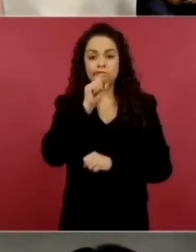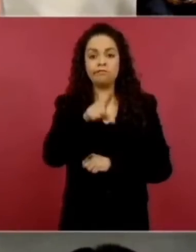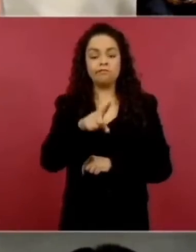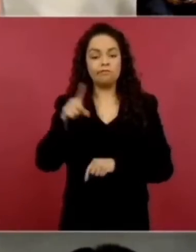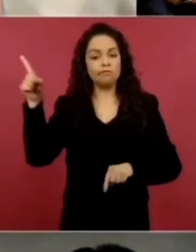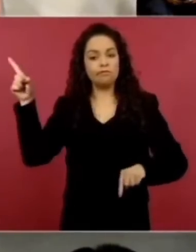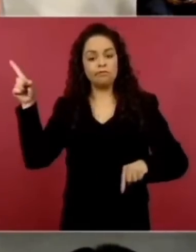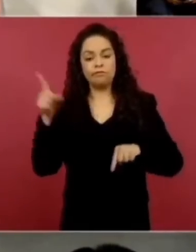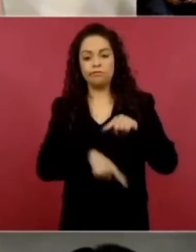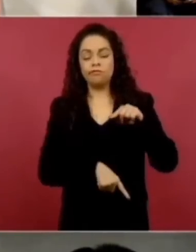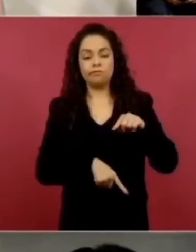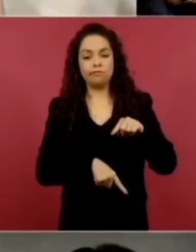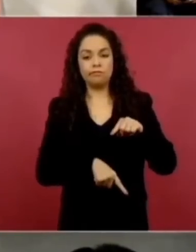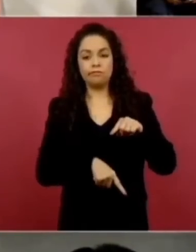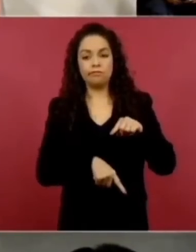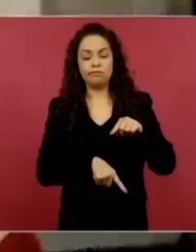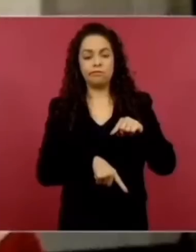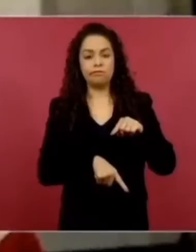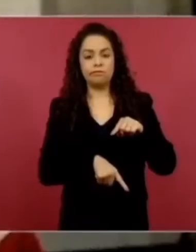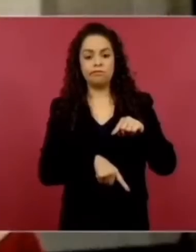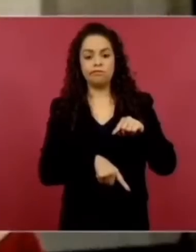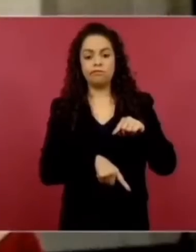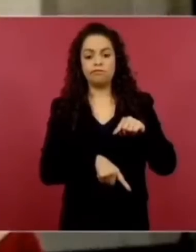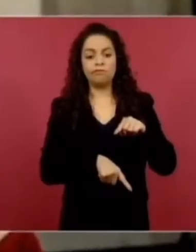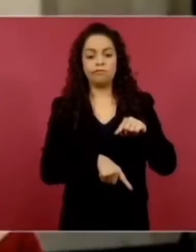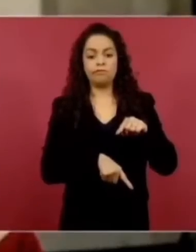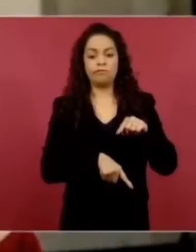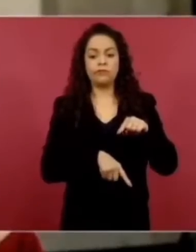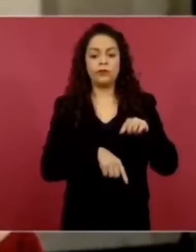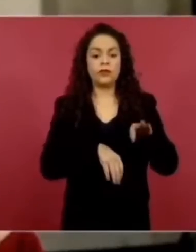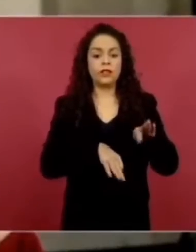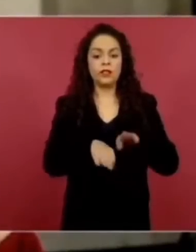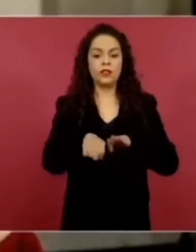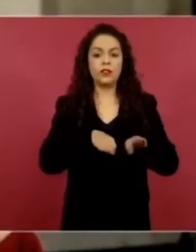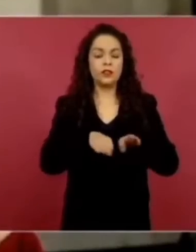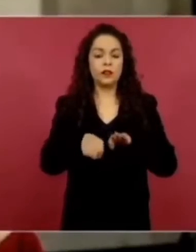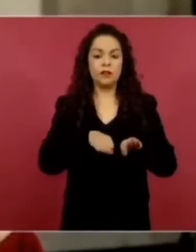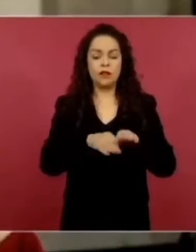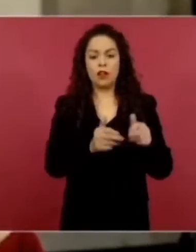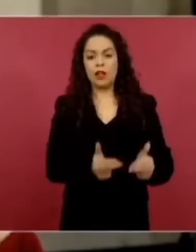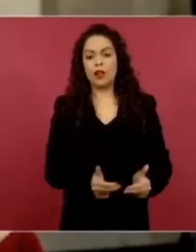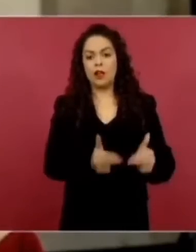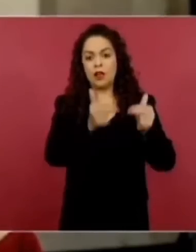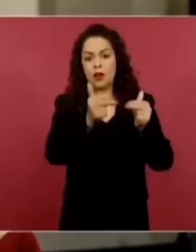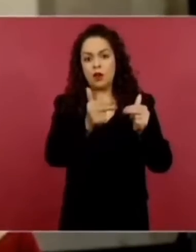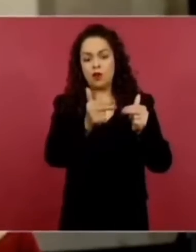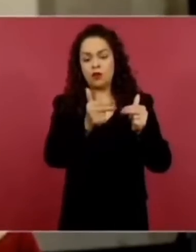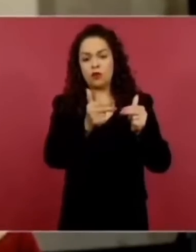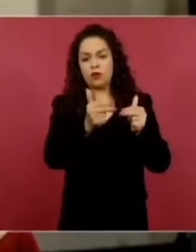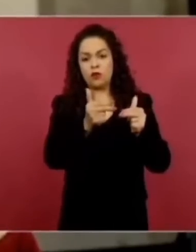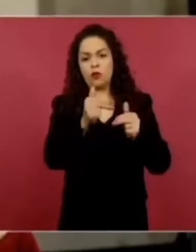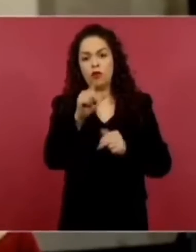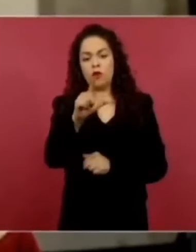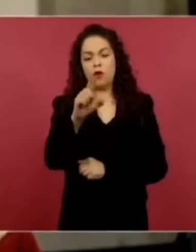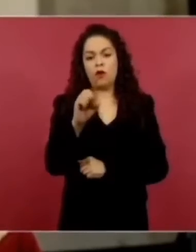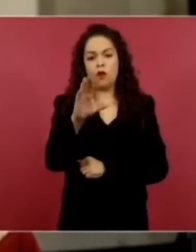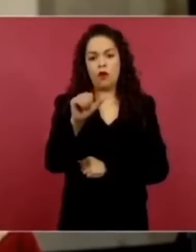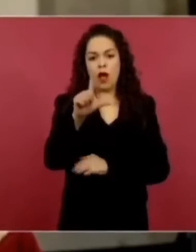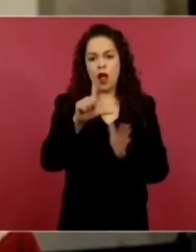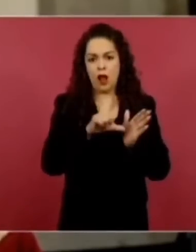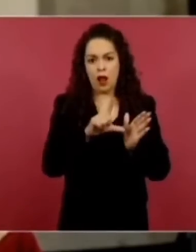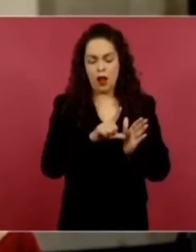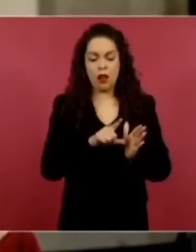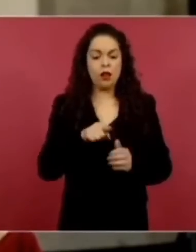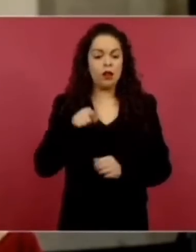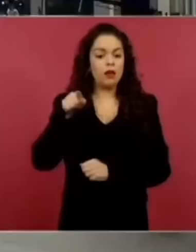fueron despojados de sus trabajos, de sus locales que tenían. El cártel Jalisco